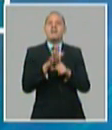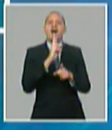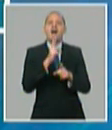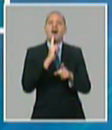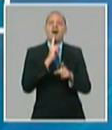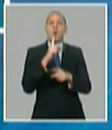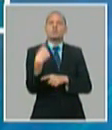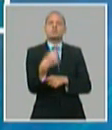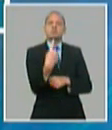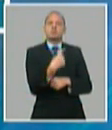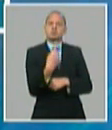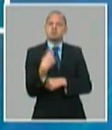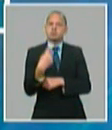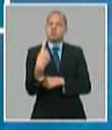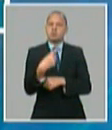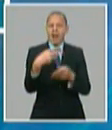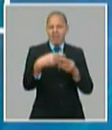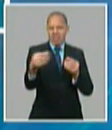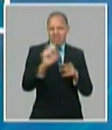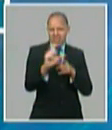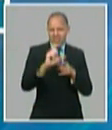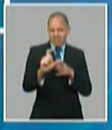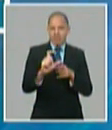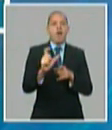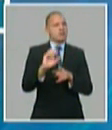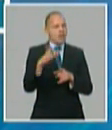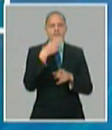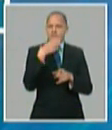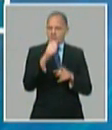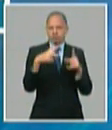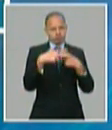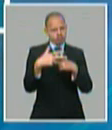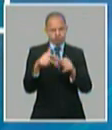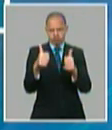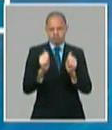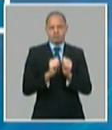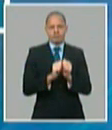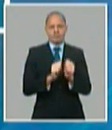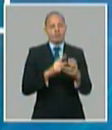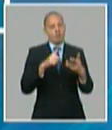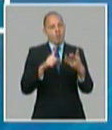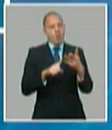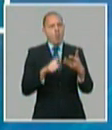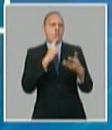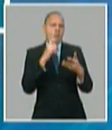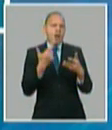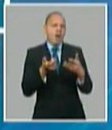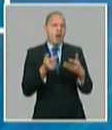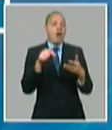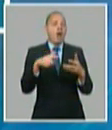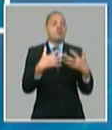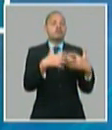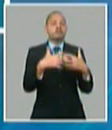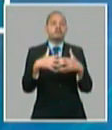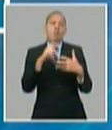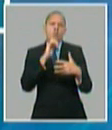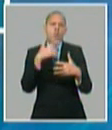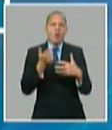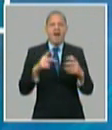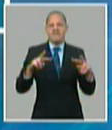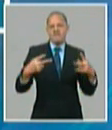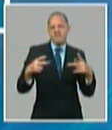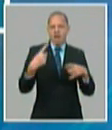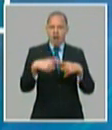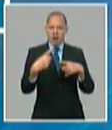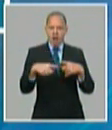.543 hectáreas el programa de producción de viandas y hortalizas con 200 casas de